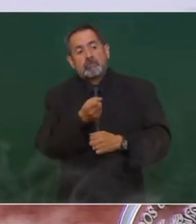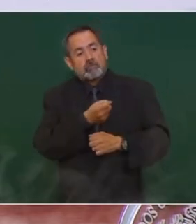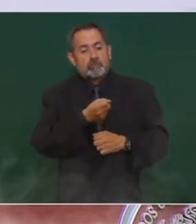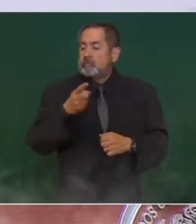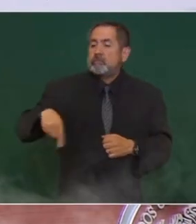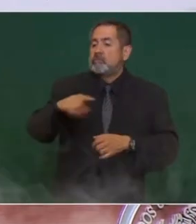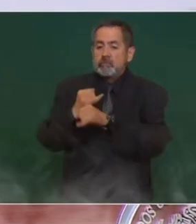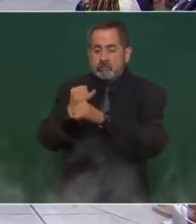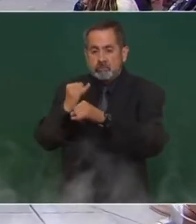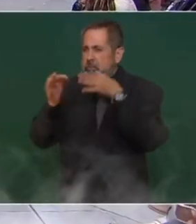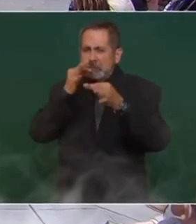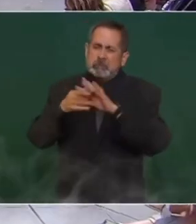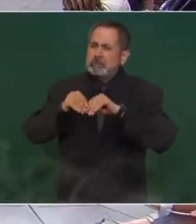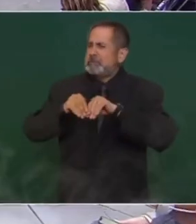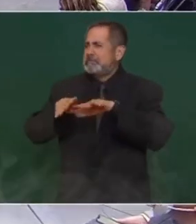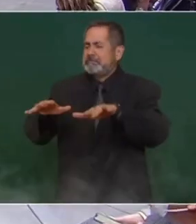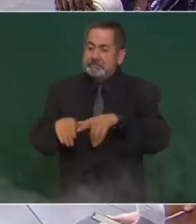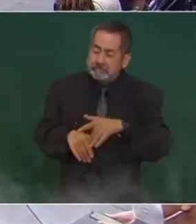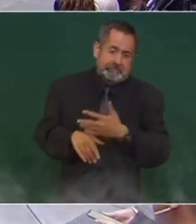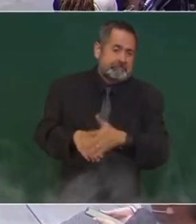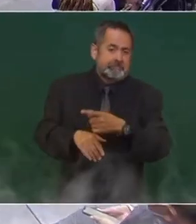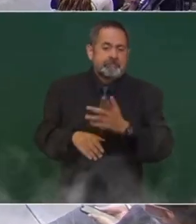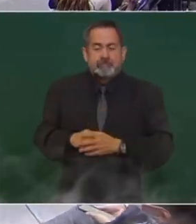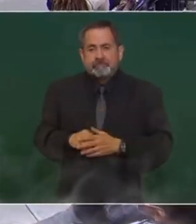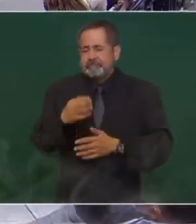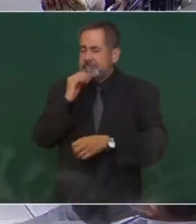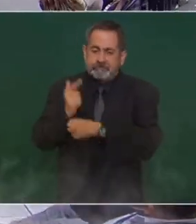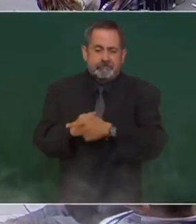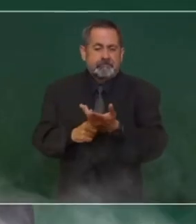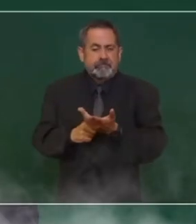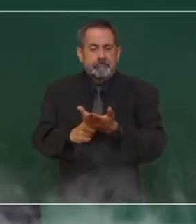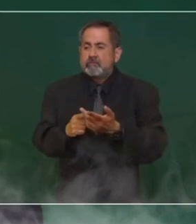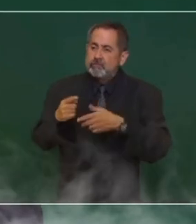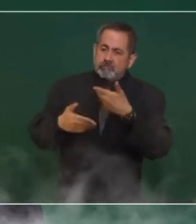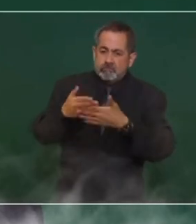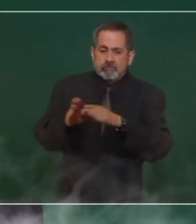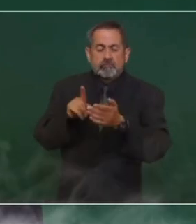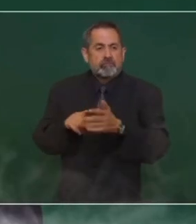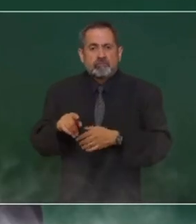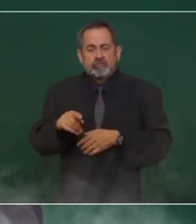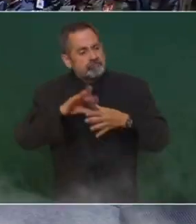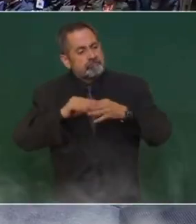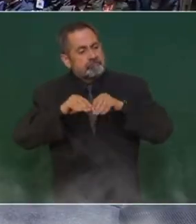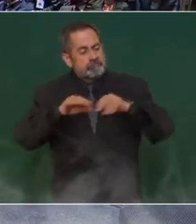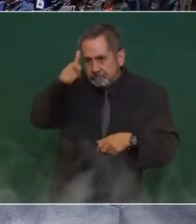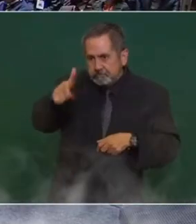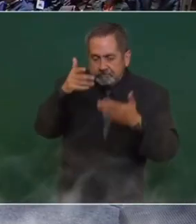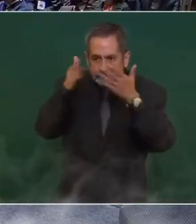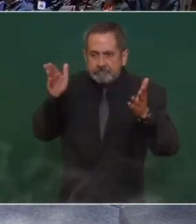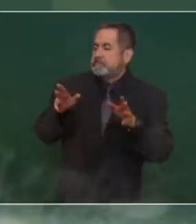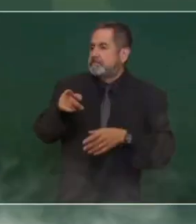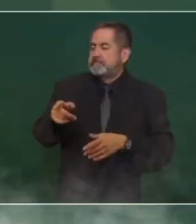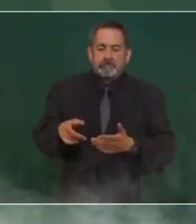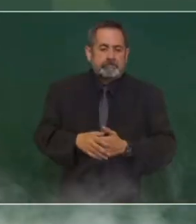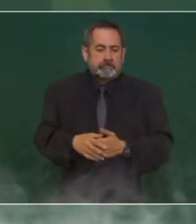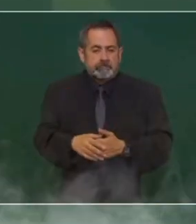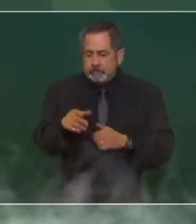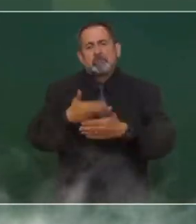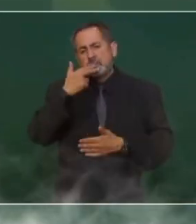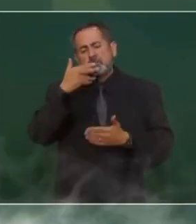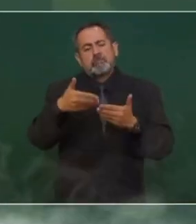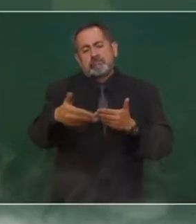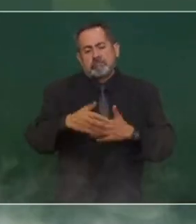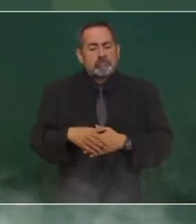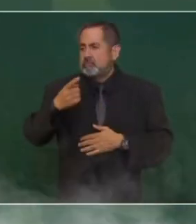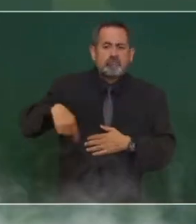no convencionales en las redes sociales de inmediato empiezan a conocerse otras versiones y se aclaran las